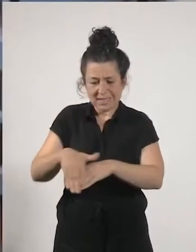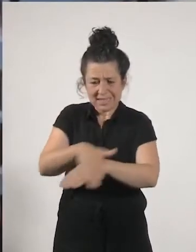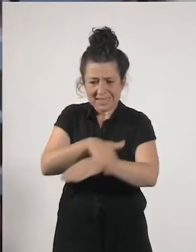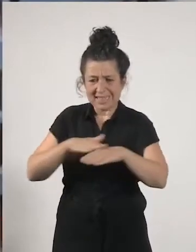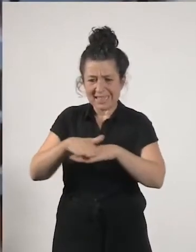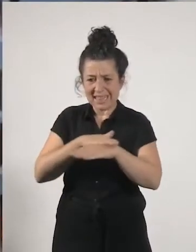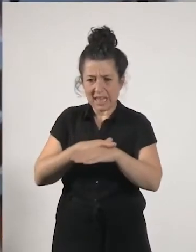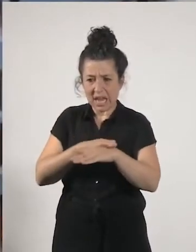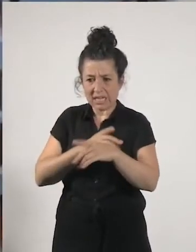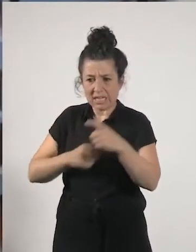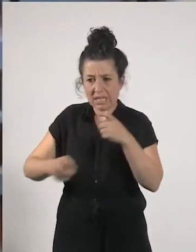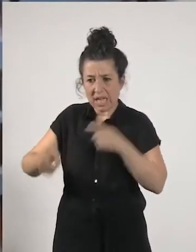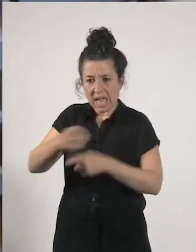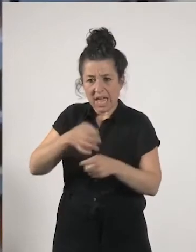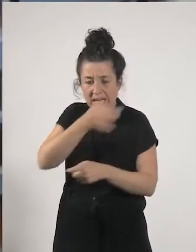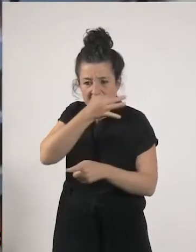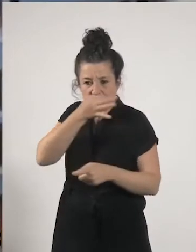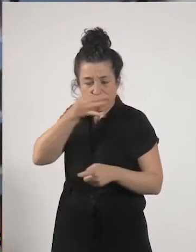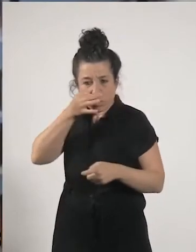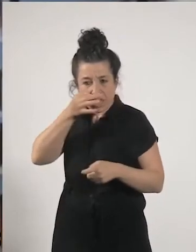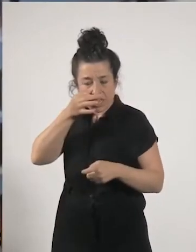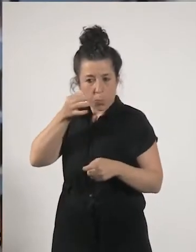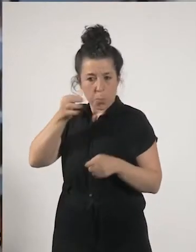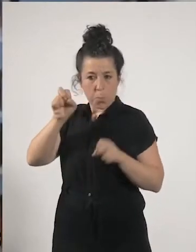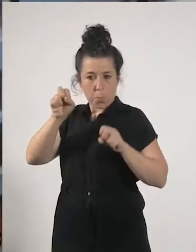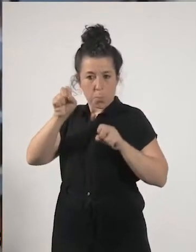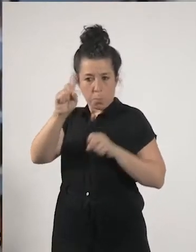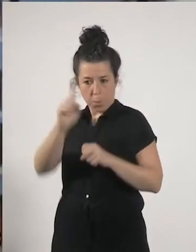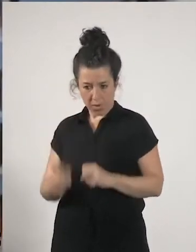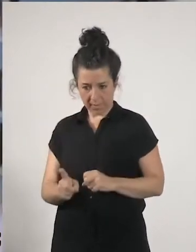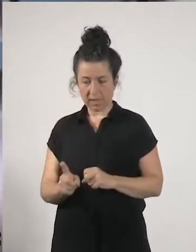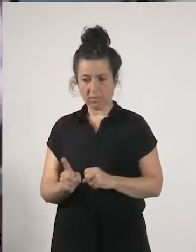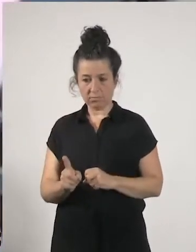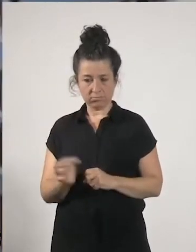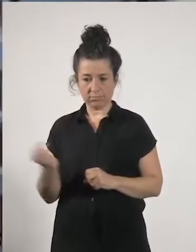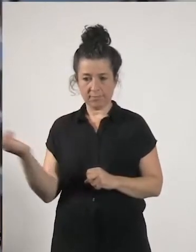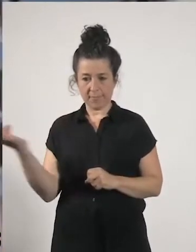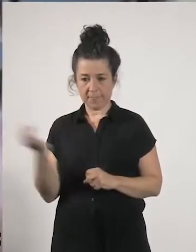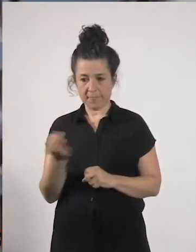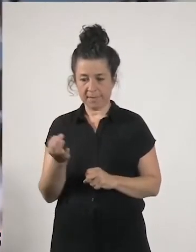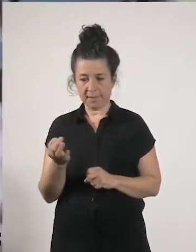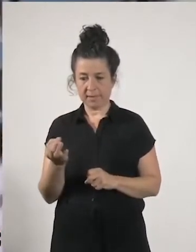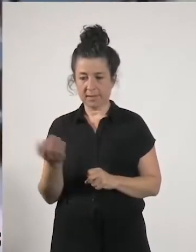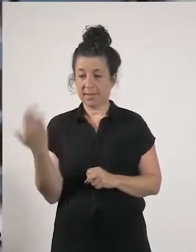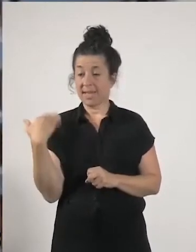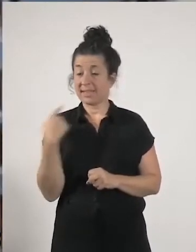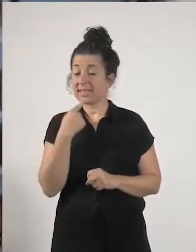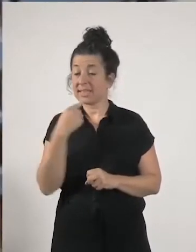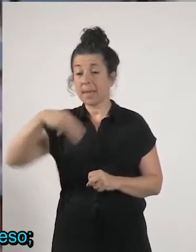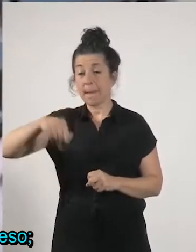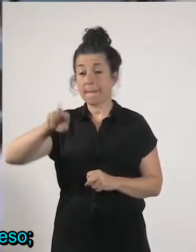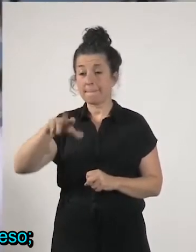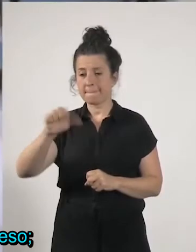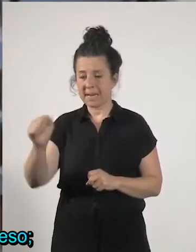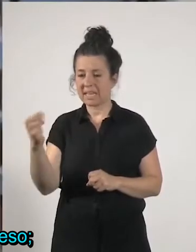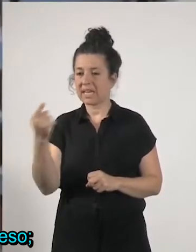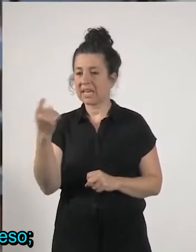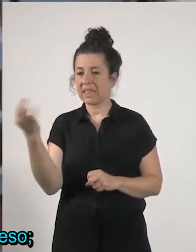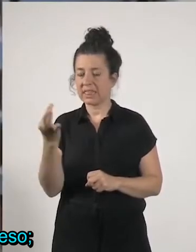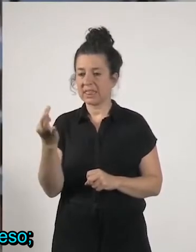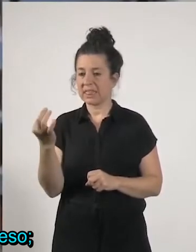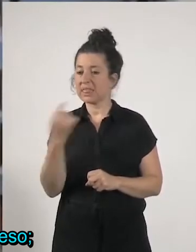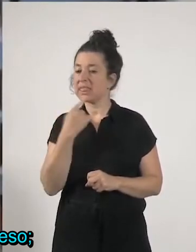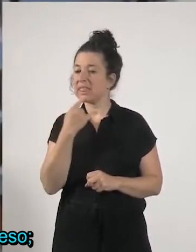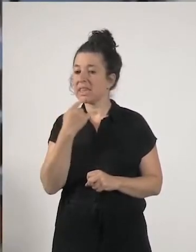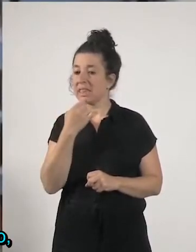prohíben otras cosas eso debería estar prohibido y luego que si María decía eso tiene que ser todo público yo estoy totalmente